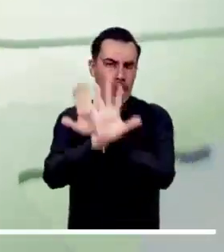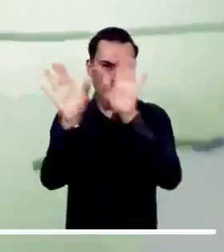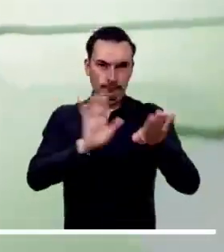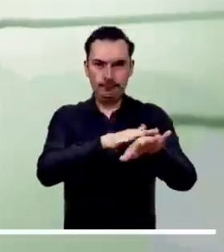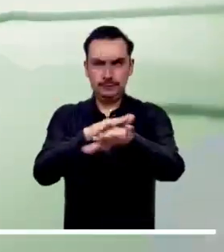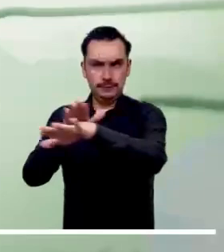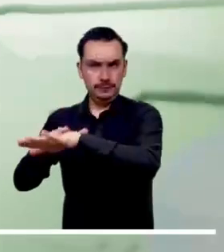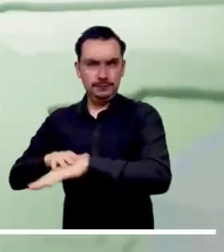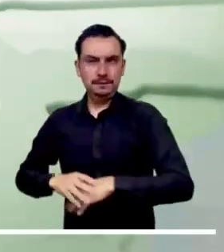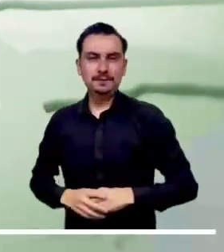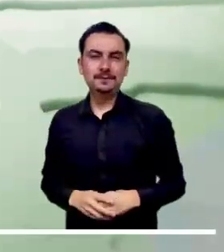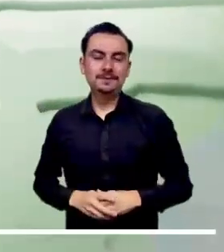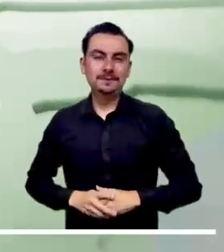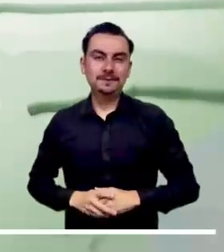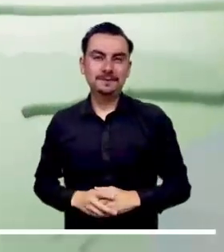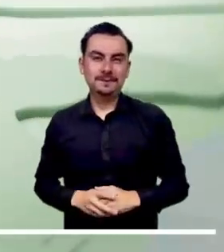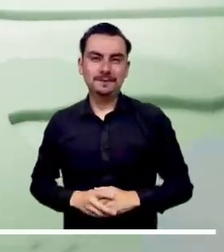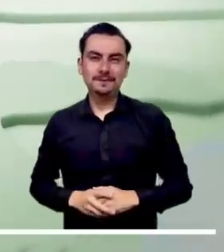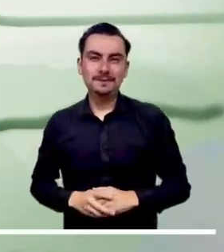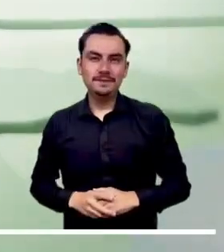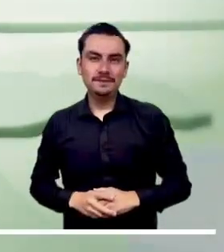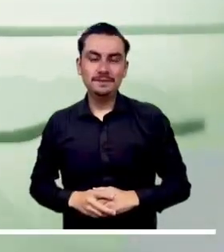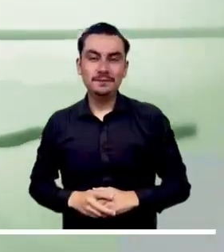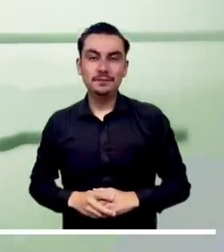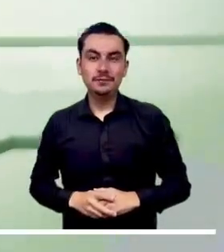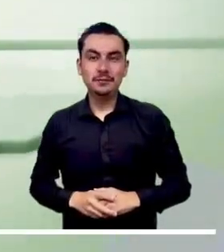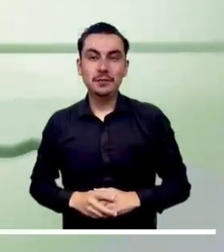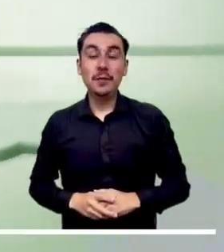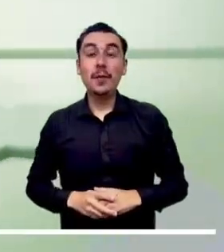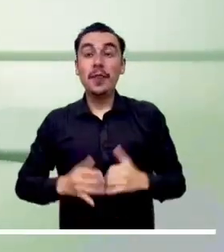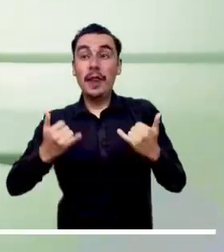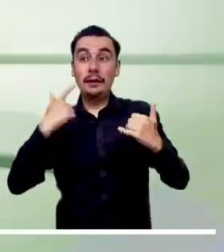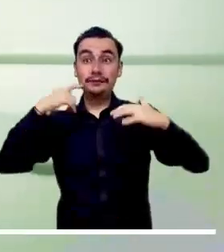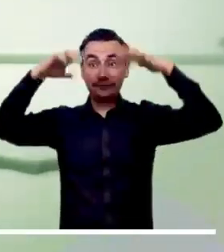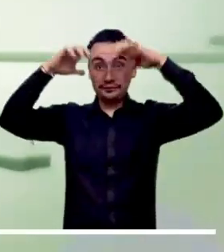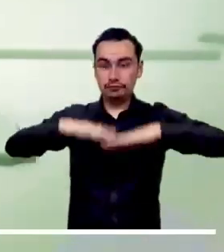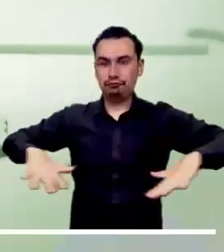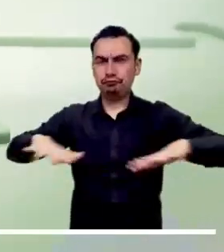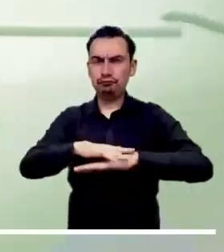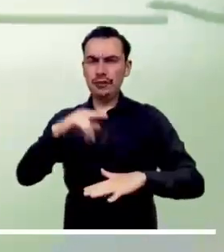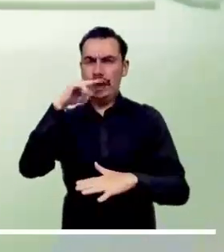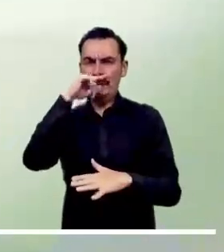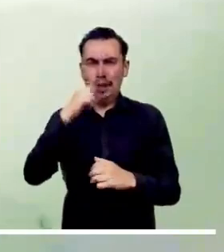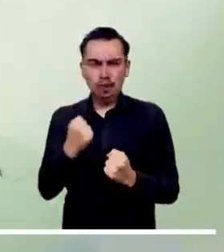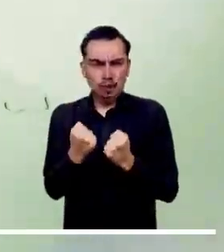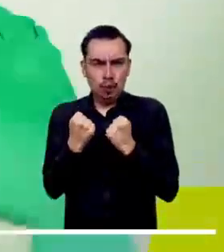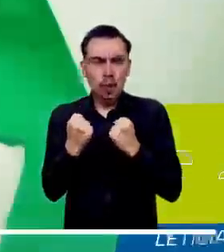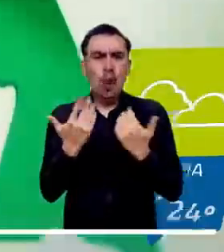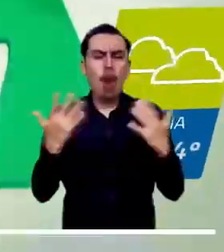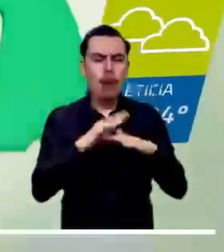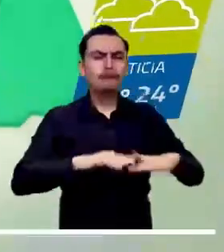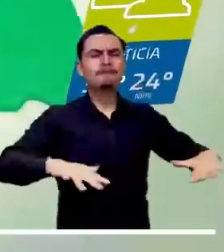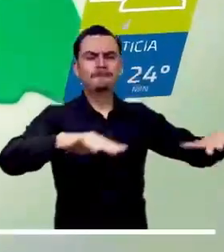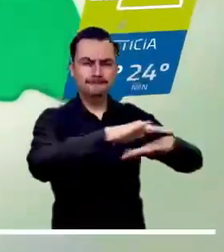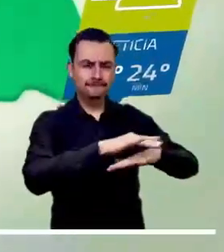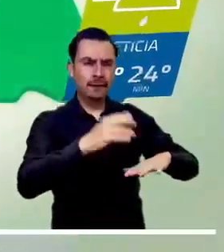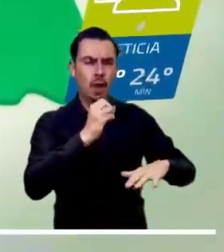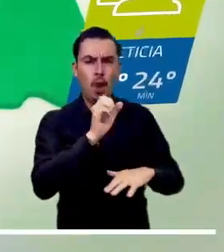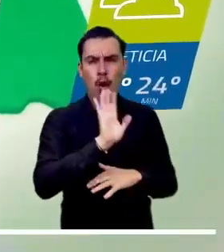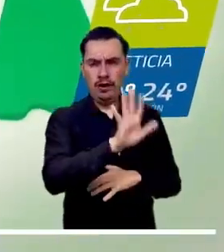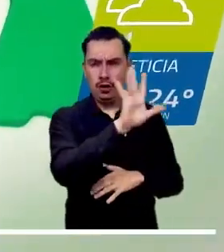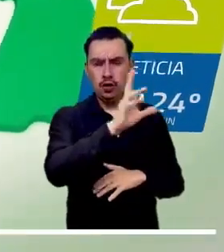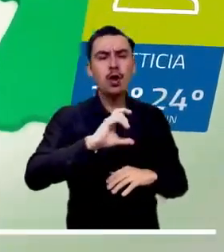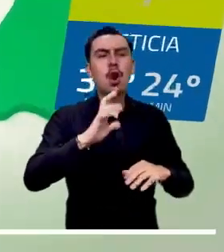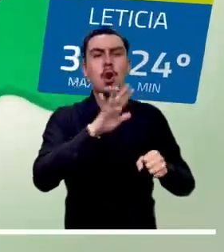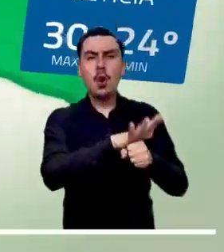la orinuquía, particularmente el occidente de Meta, sur y oriente de Bichada y suroccidente de Casanay. Sobre la